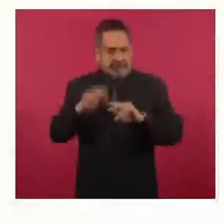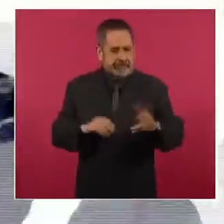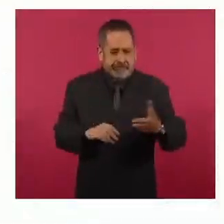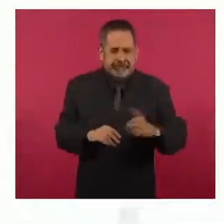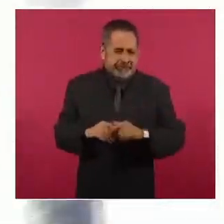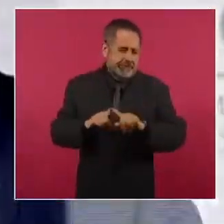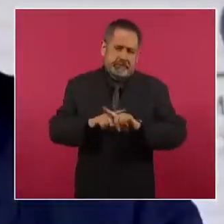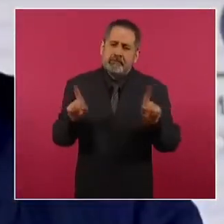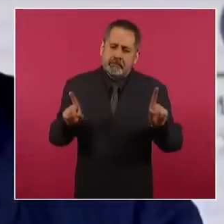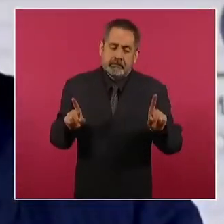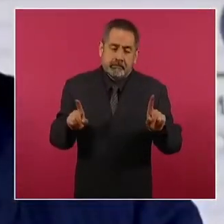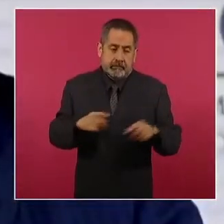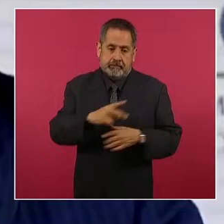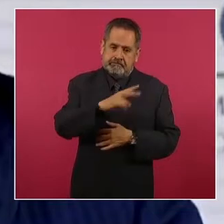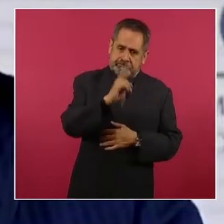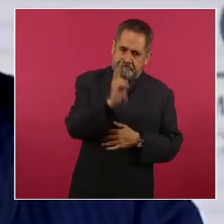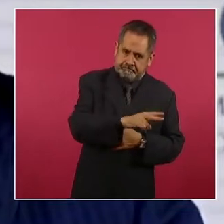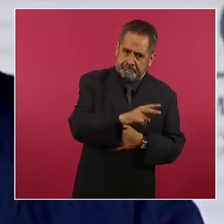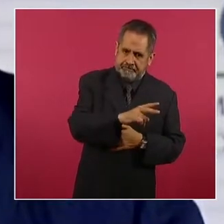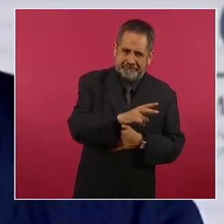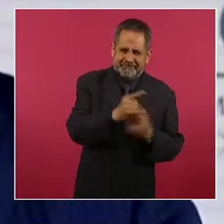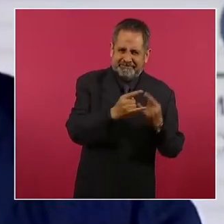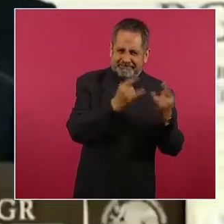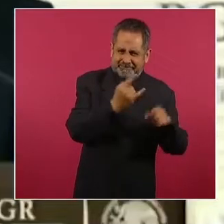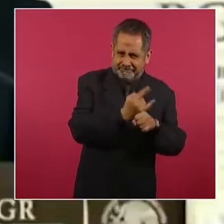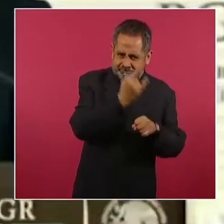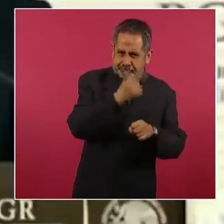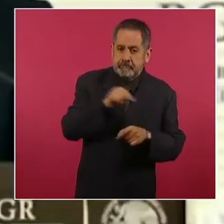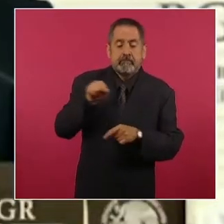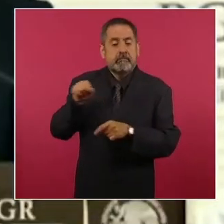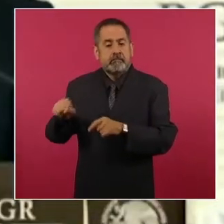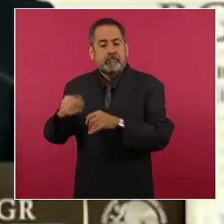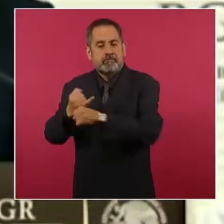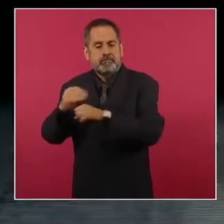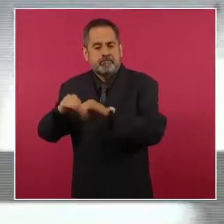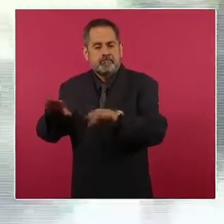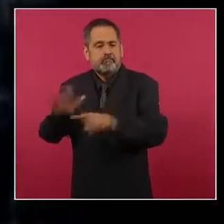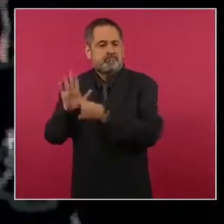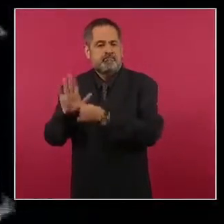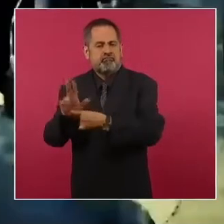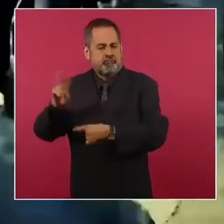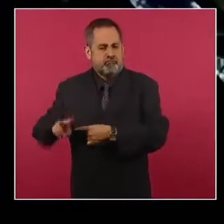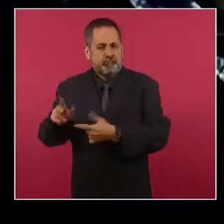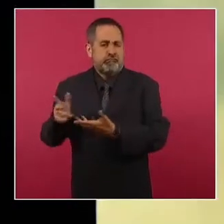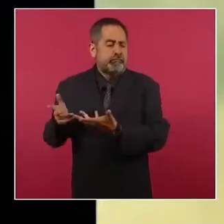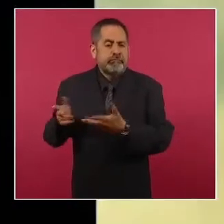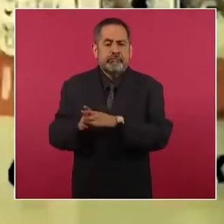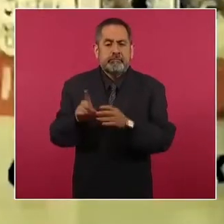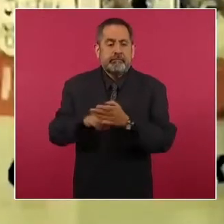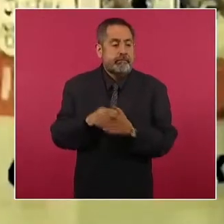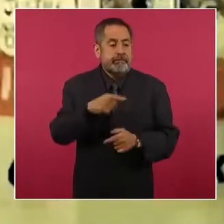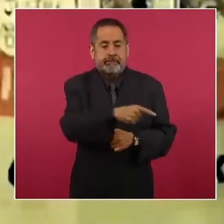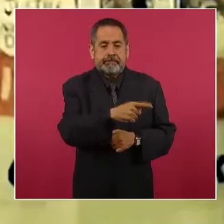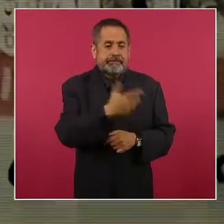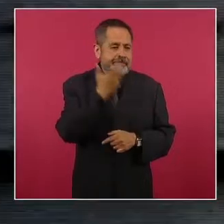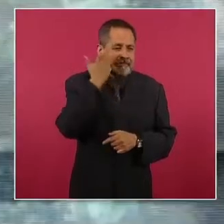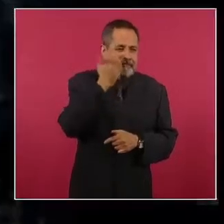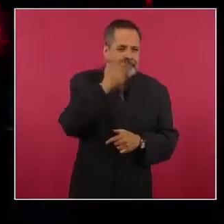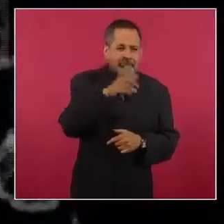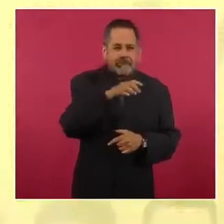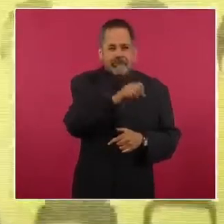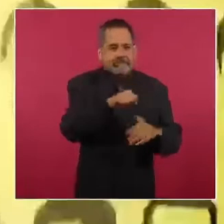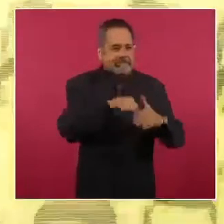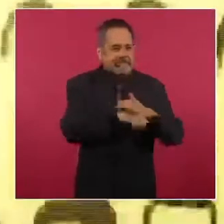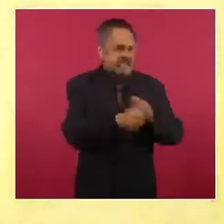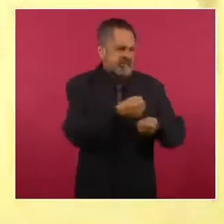notoria entre la verdad histórica y el informe de Cobaja Ayotzinapa es que mientras la primera fue producto de testimonios obtenidos